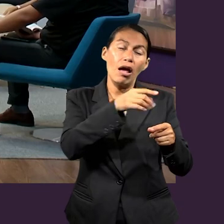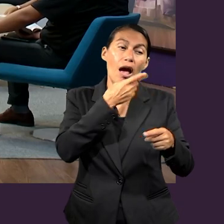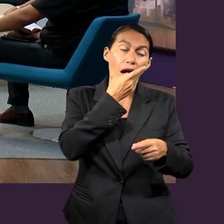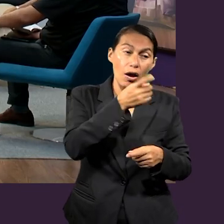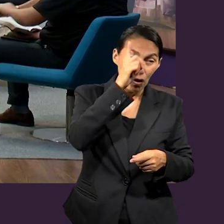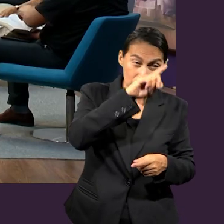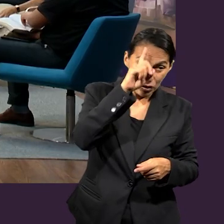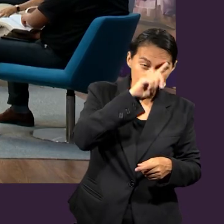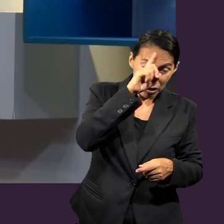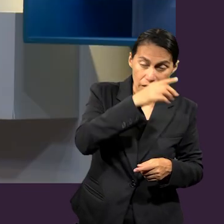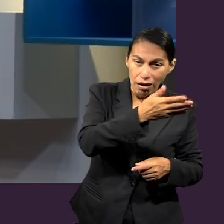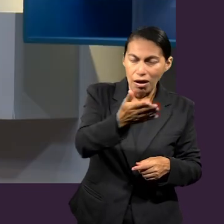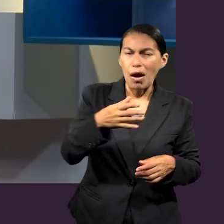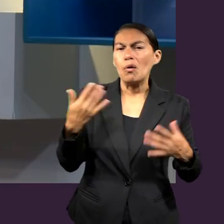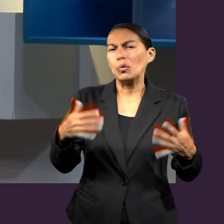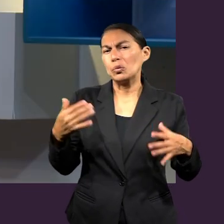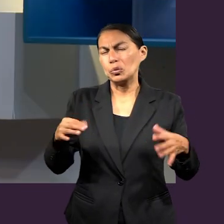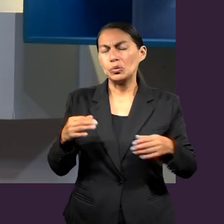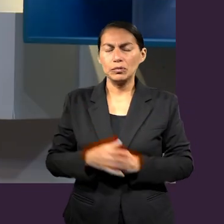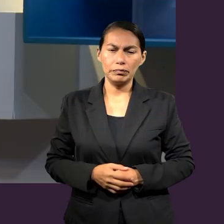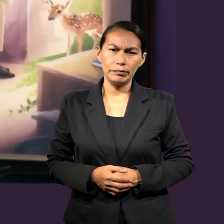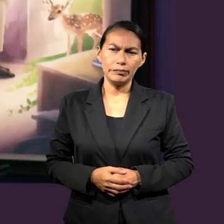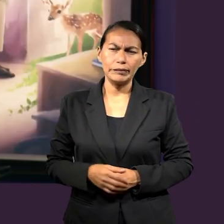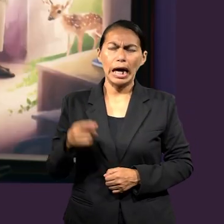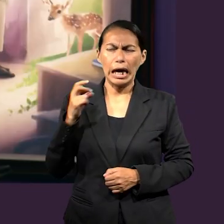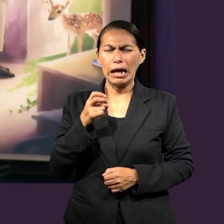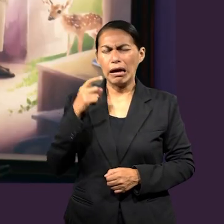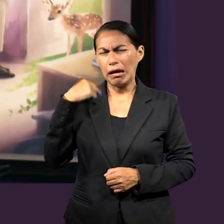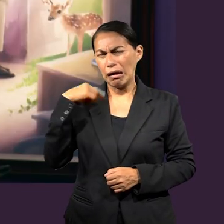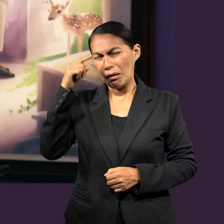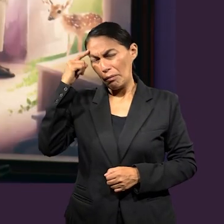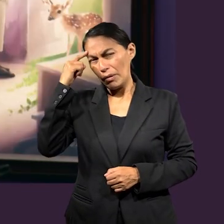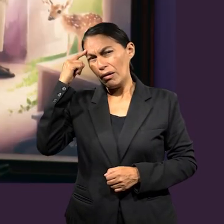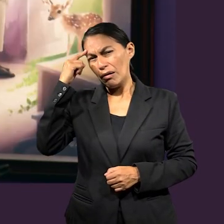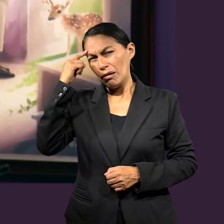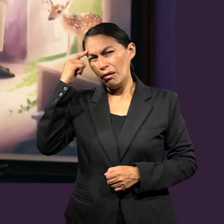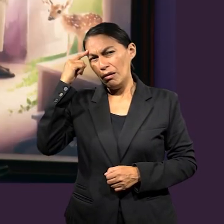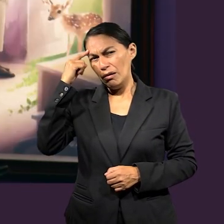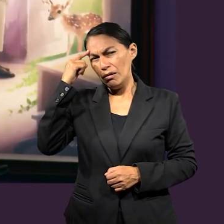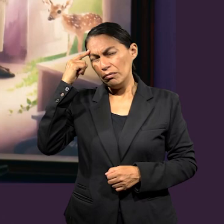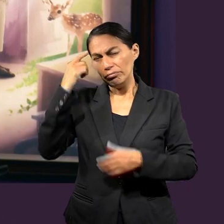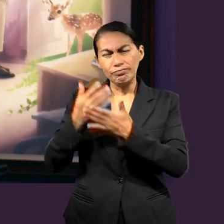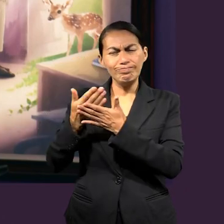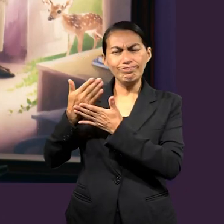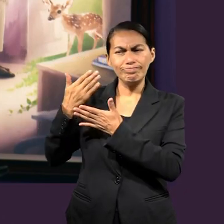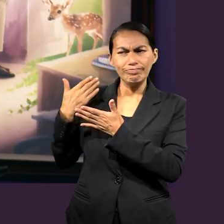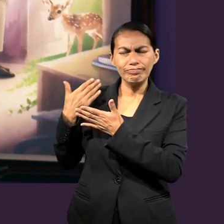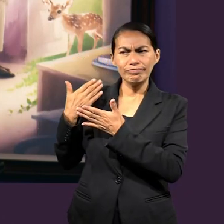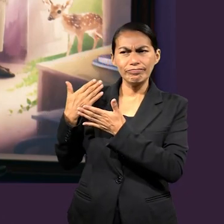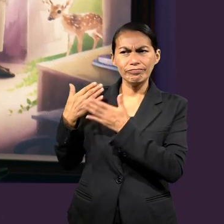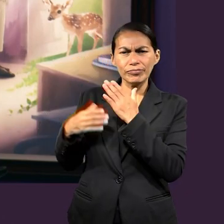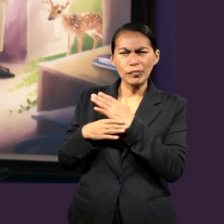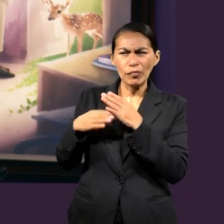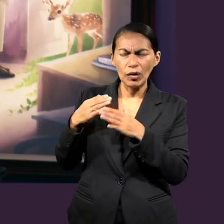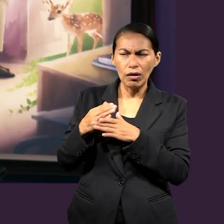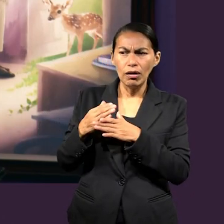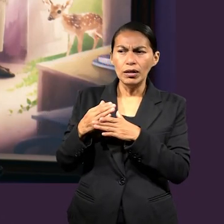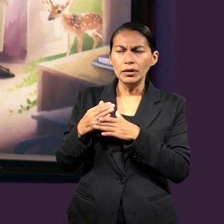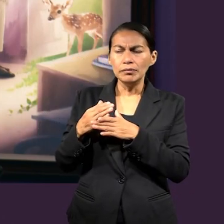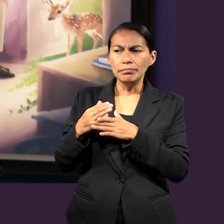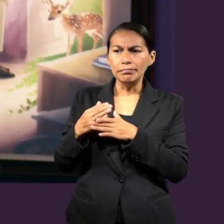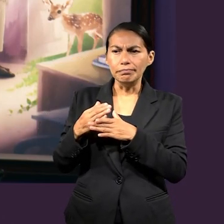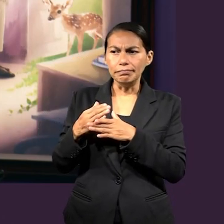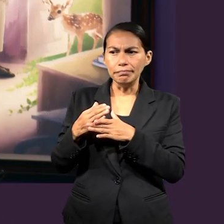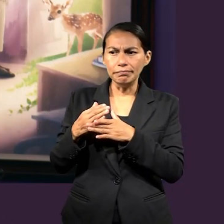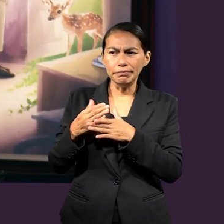parte? Referente a eso me acaba de surgir pues algo que pues como había dicho, hay muchas